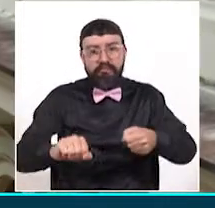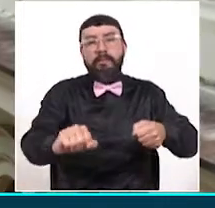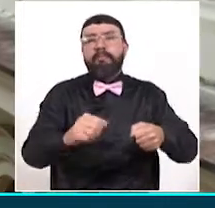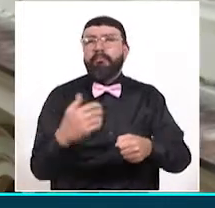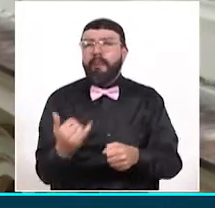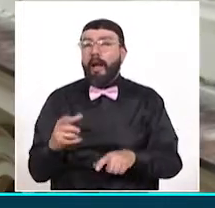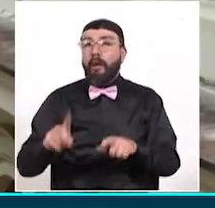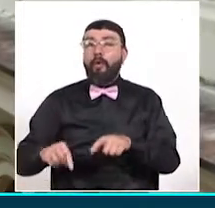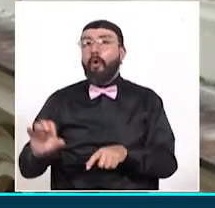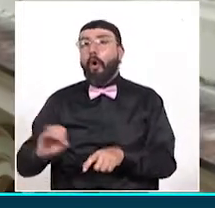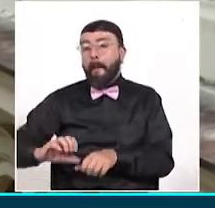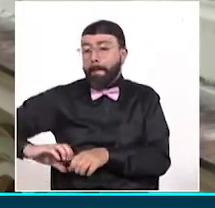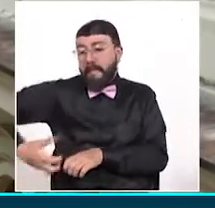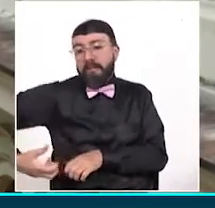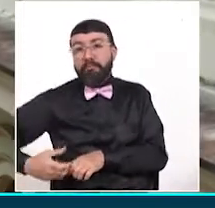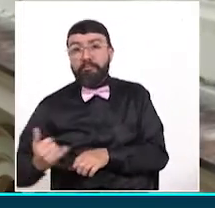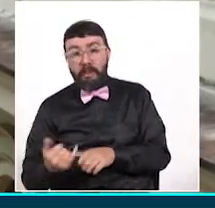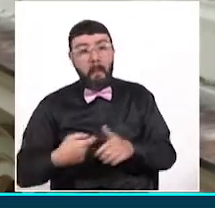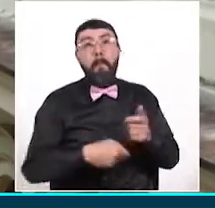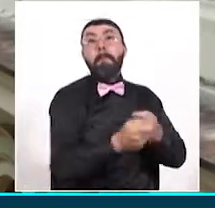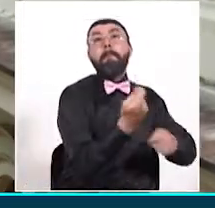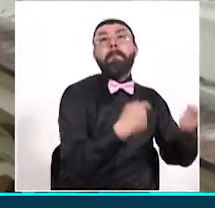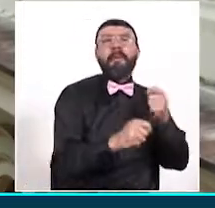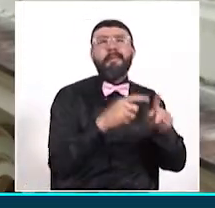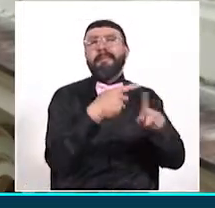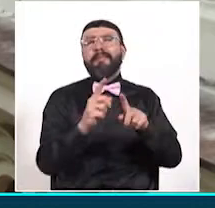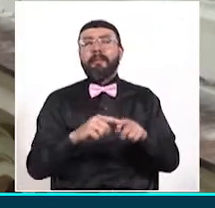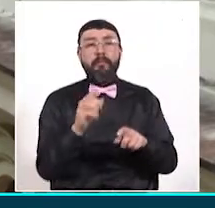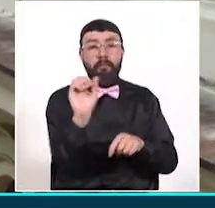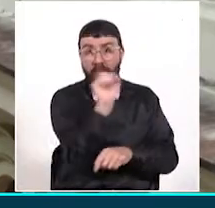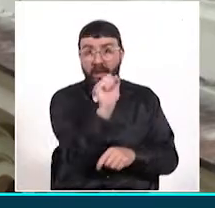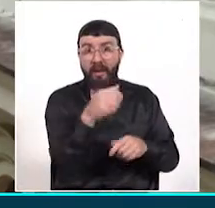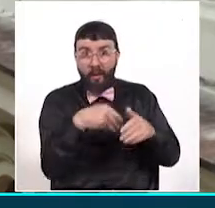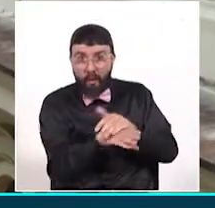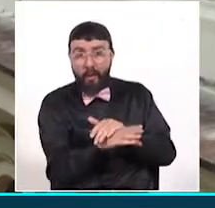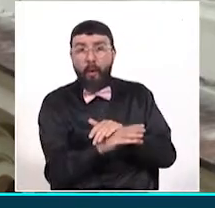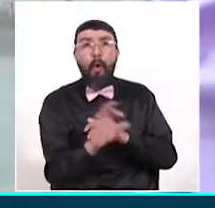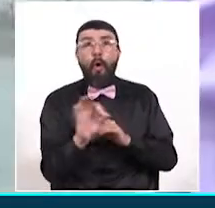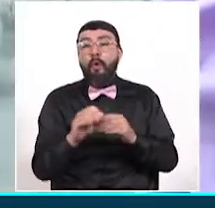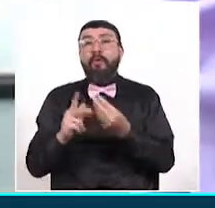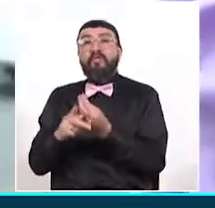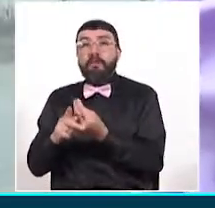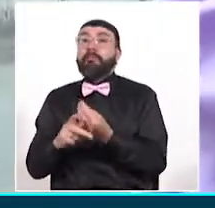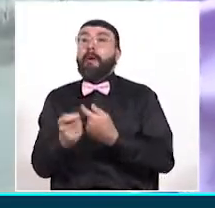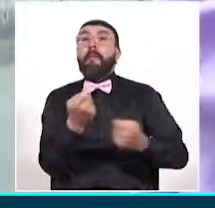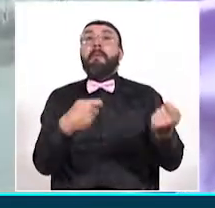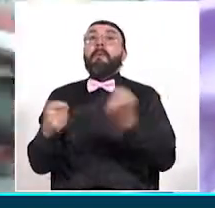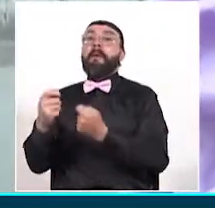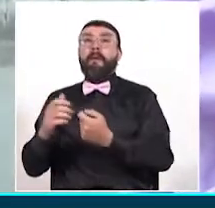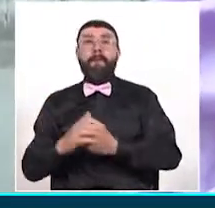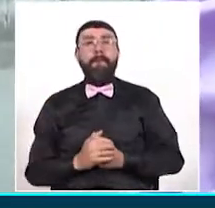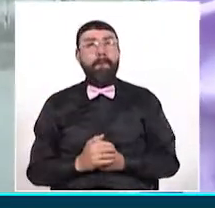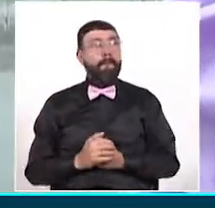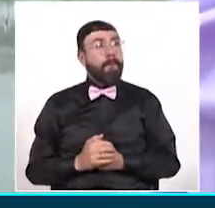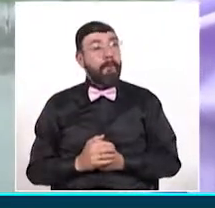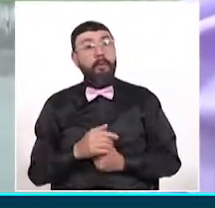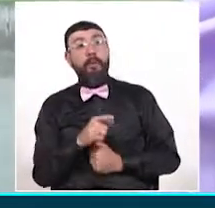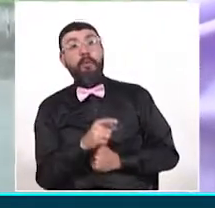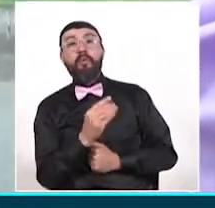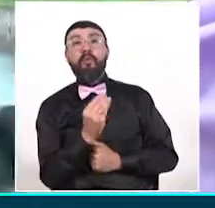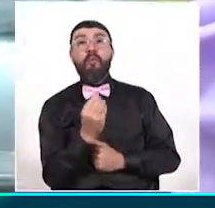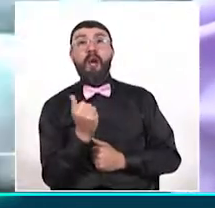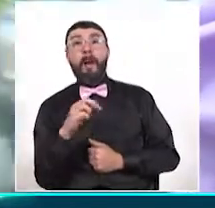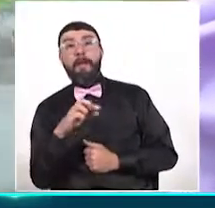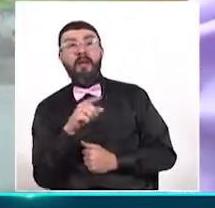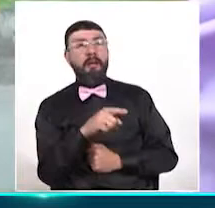autopartes y posteriormente comercializarlos en parqueaderos y talleres. Júpiter, ¿cuál fue con ese vehículo que tiene un